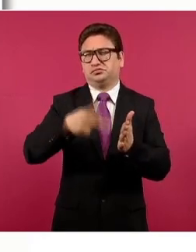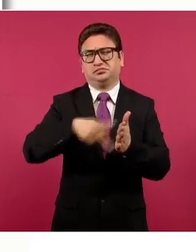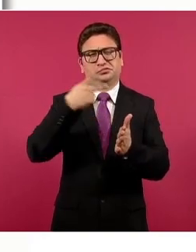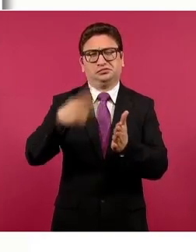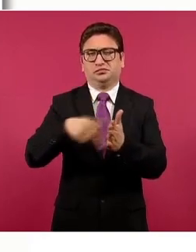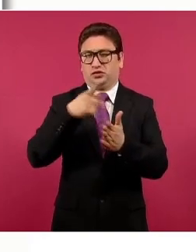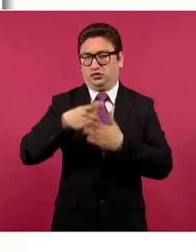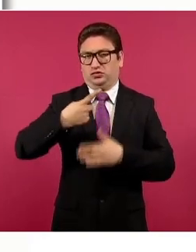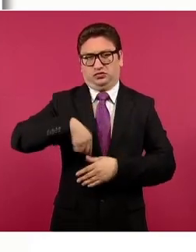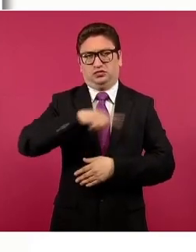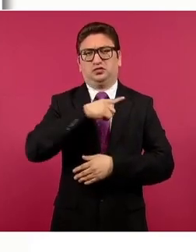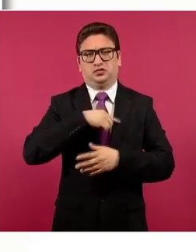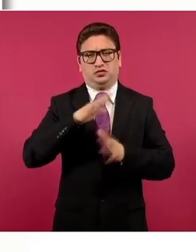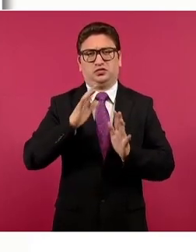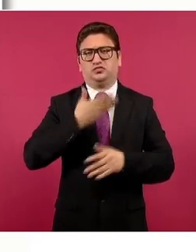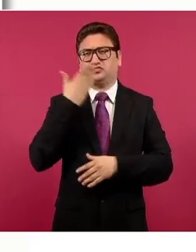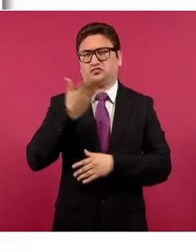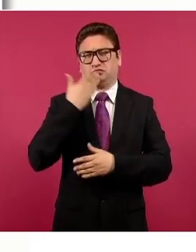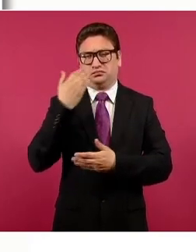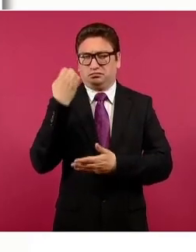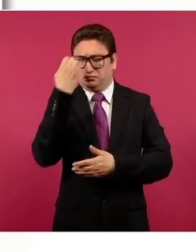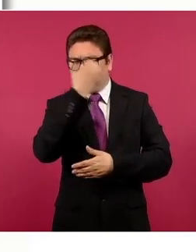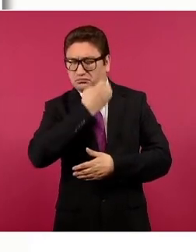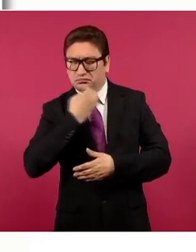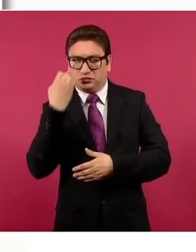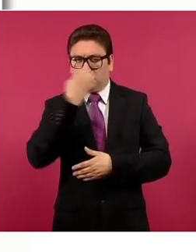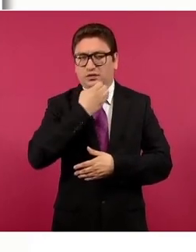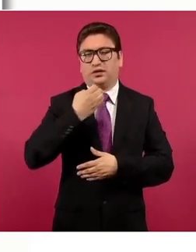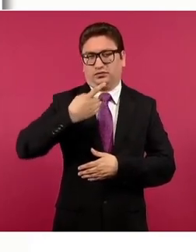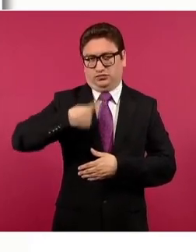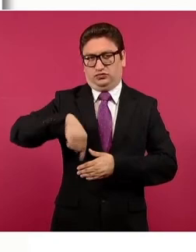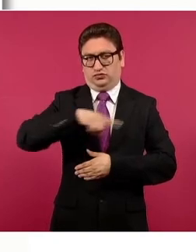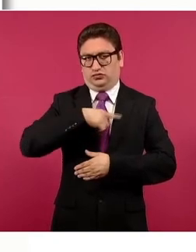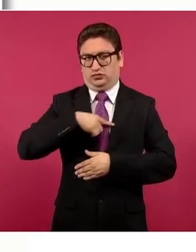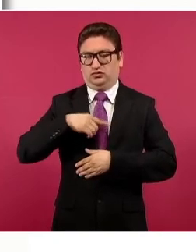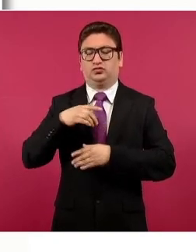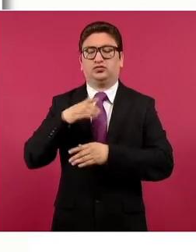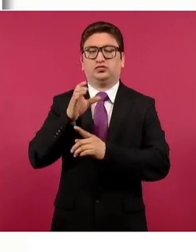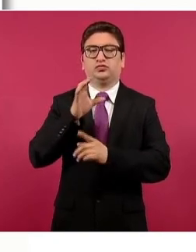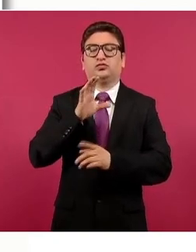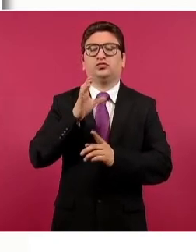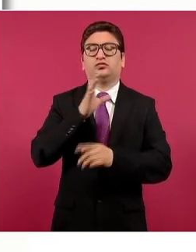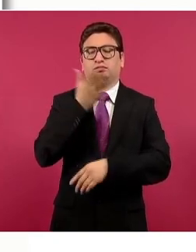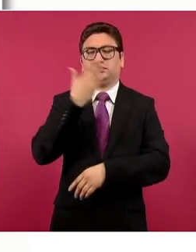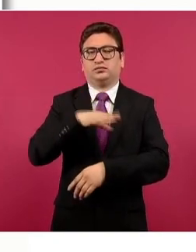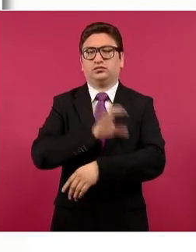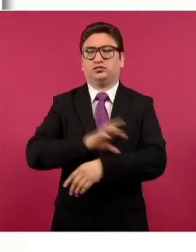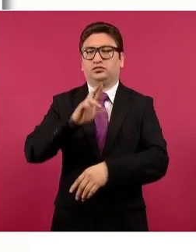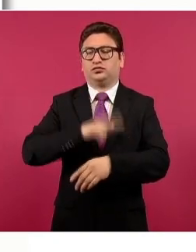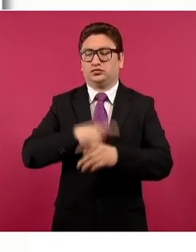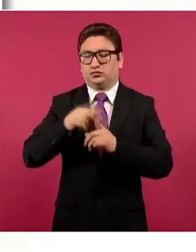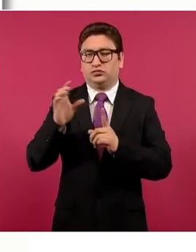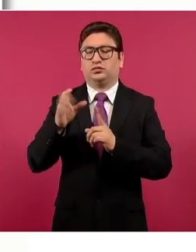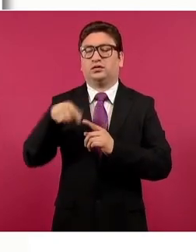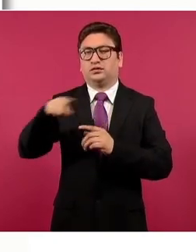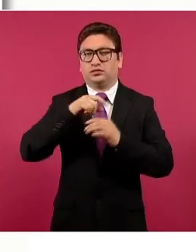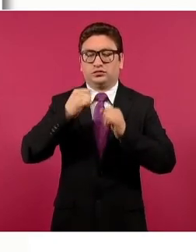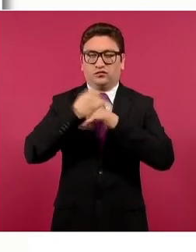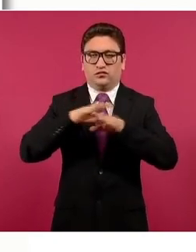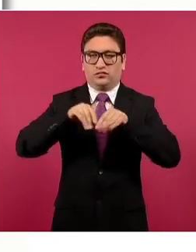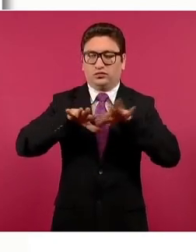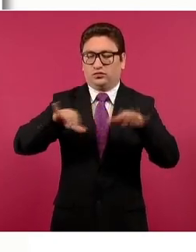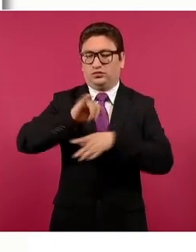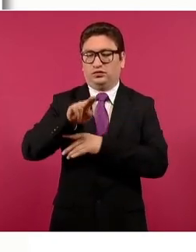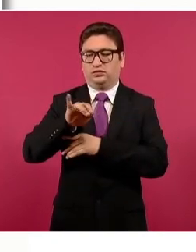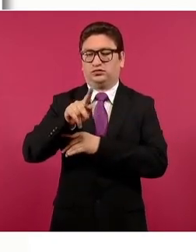análisis que hacemos en la coordinación de comunicación social a cargo de Jesús Ramírez. Entonces, aparecen los